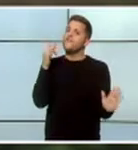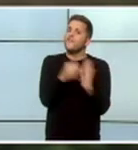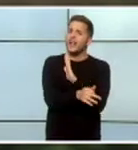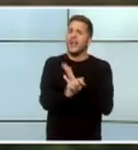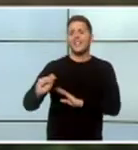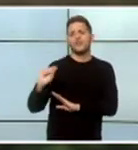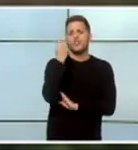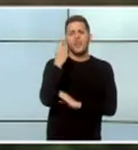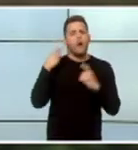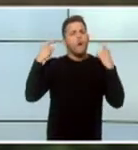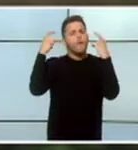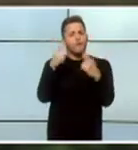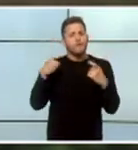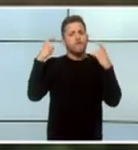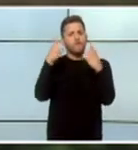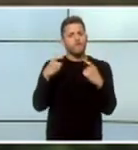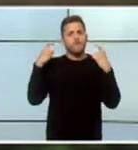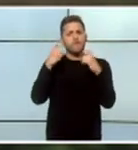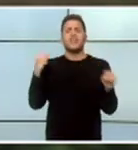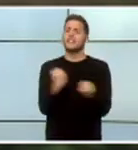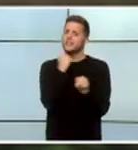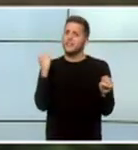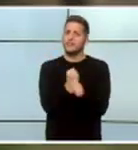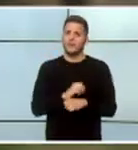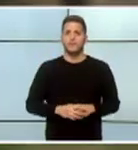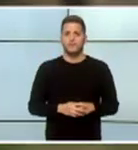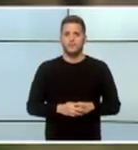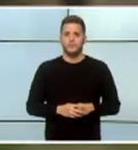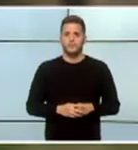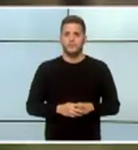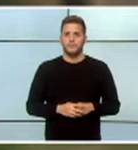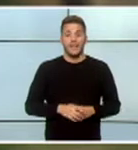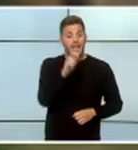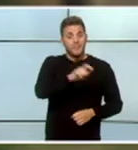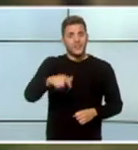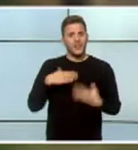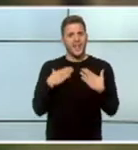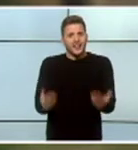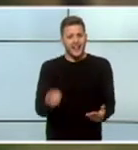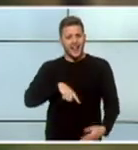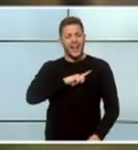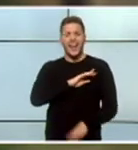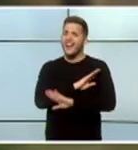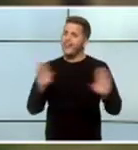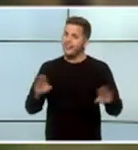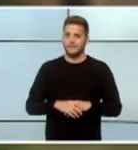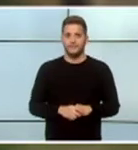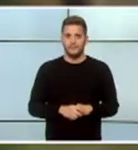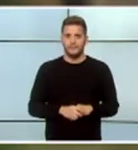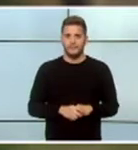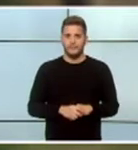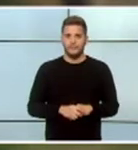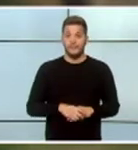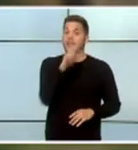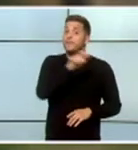...con mucho esfuerzo... ...y trabajo... ...y nadie me ha regalado nada... ...las